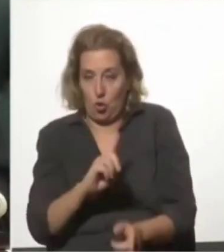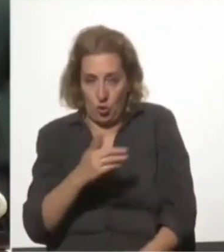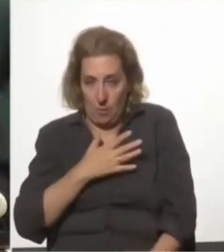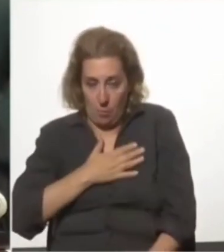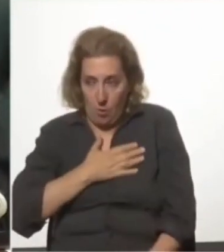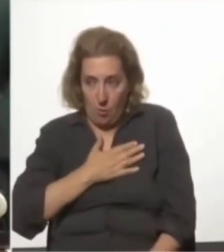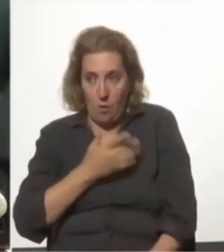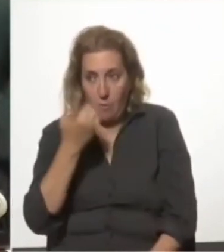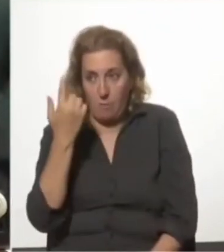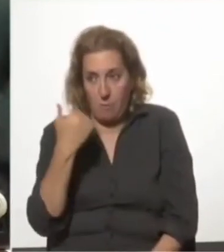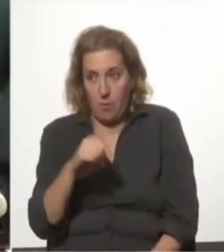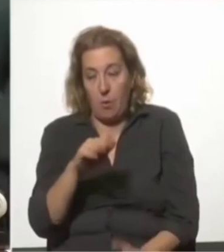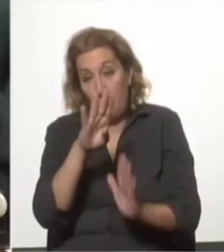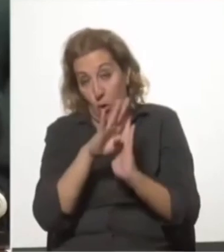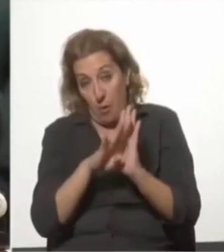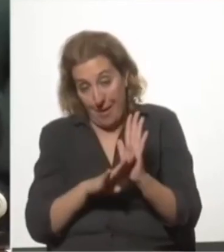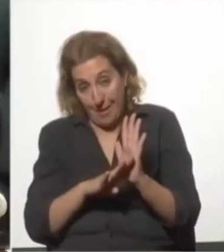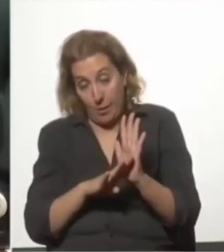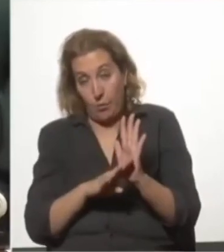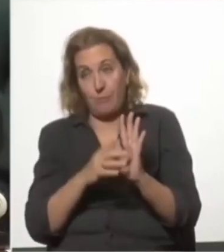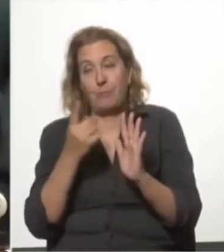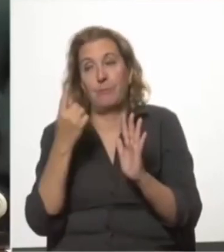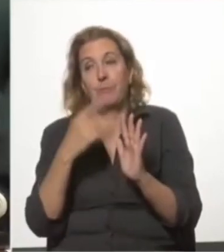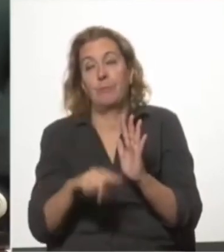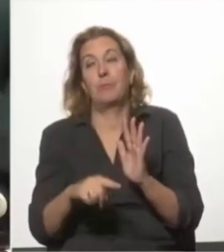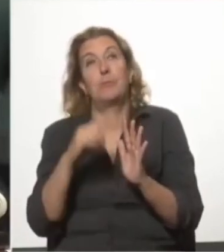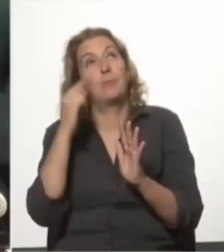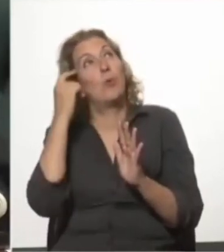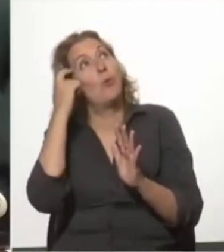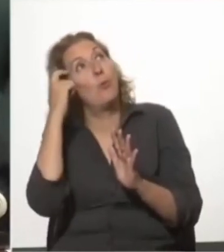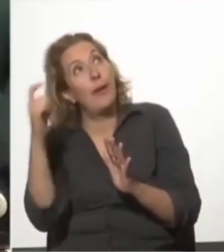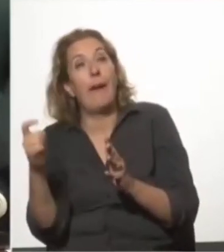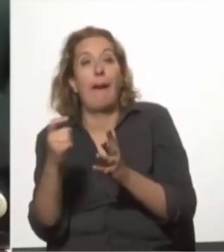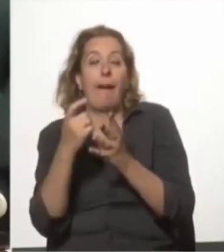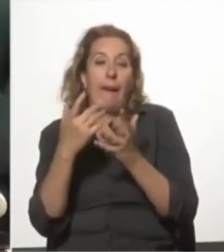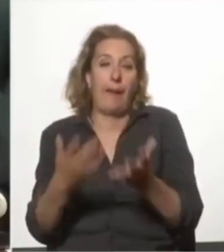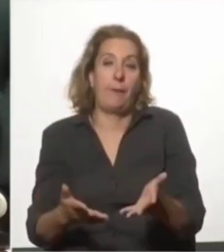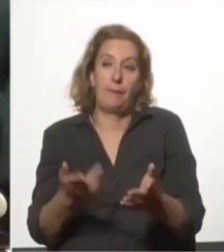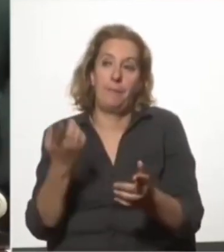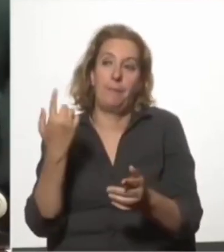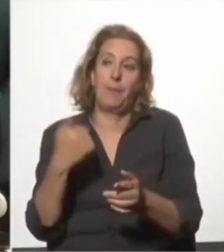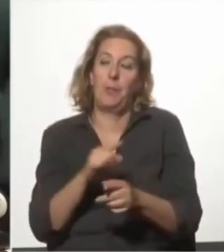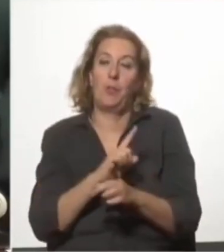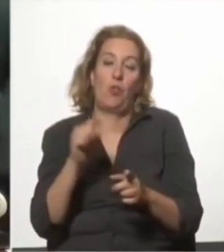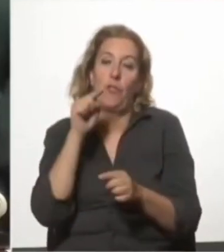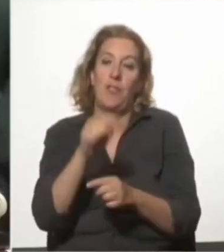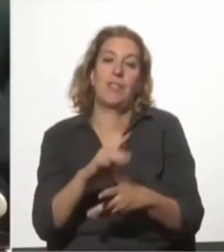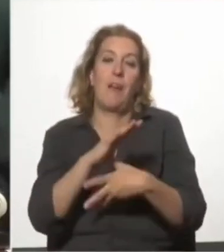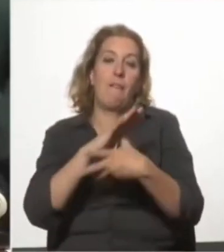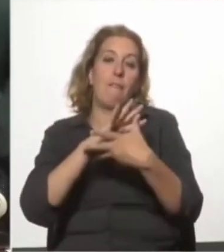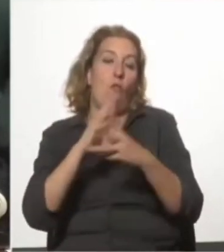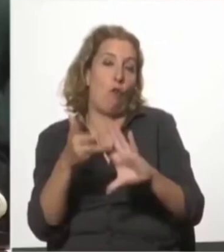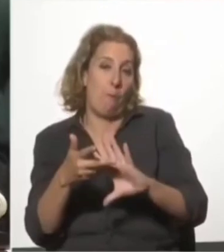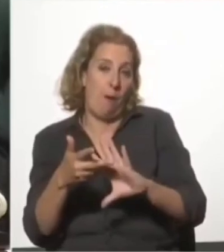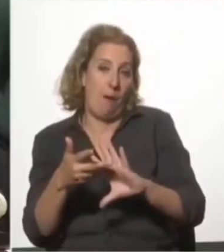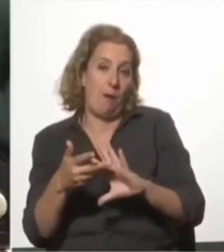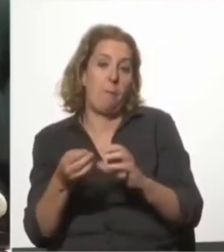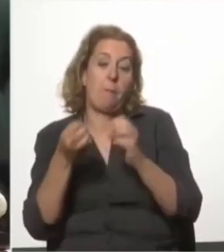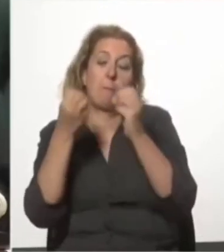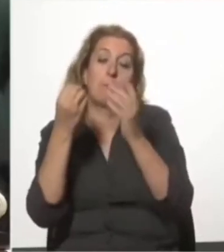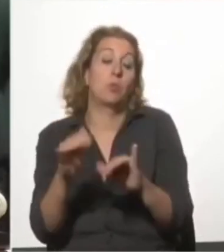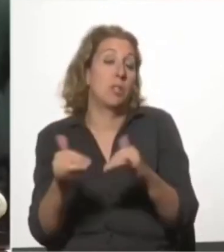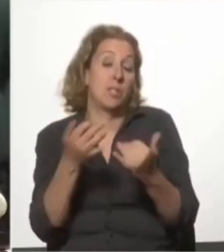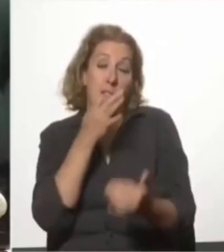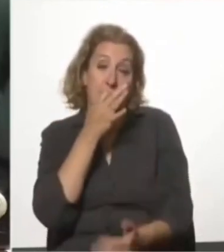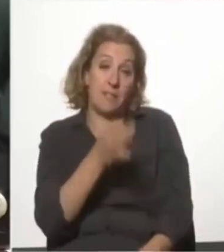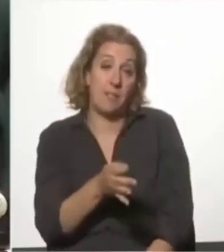pero que sea de carácter programático. Se procurará que, pero no en esta formulación porque, como bien